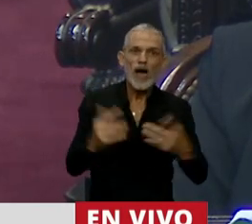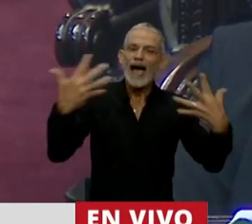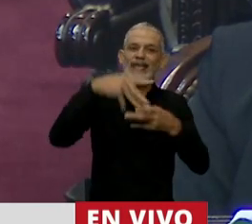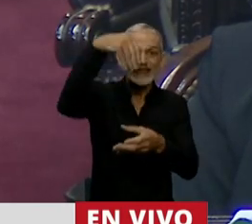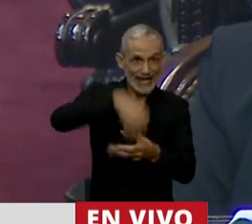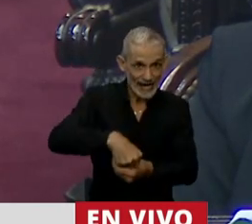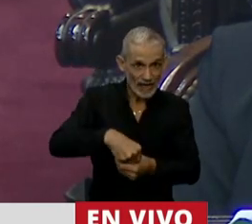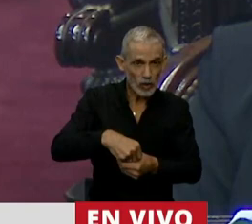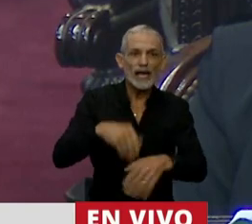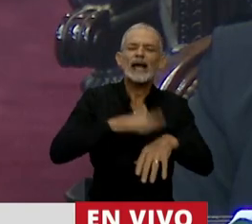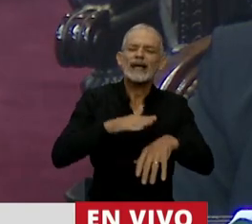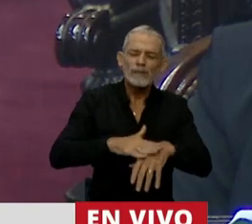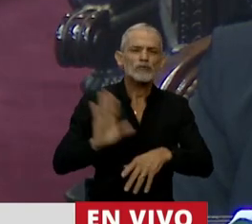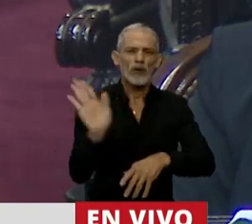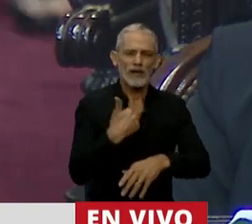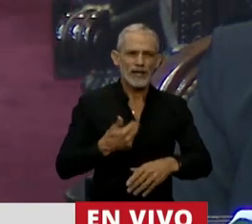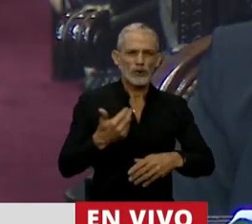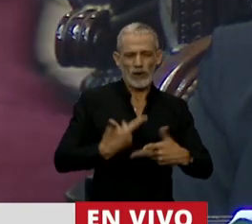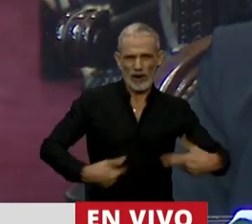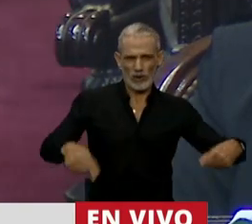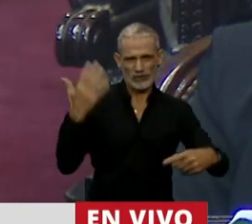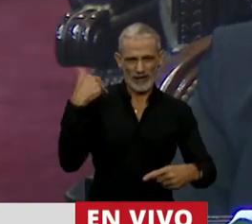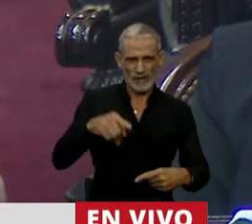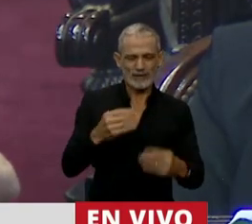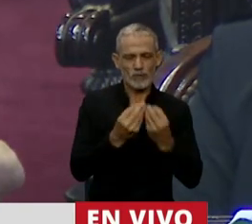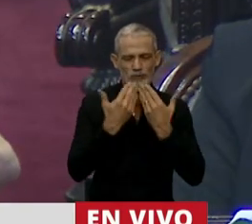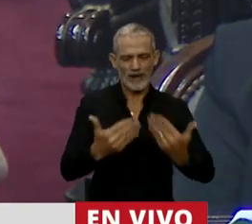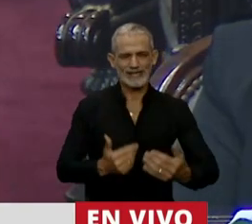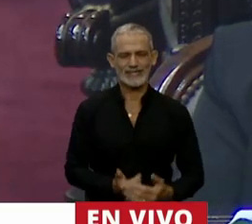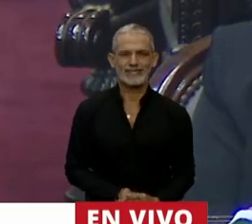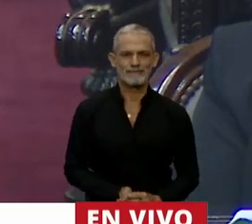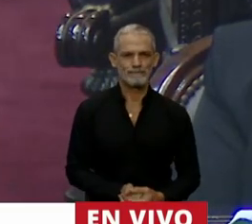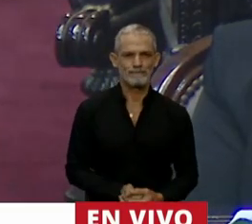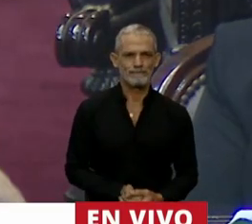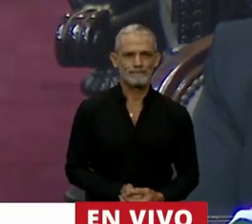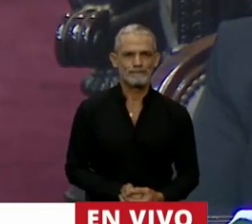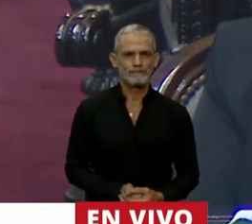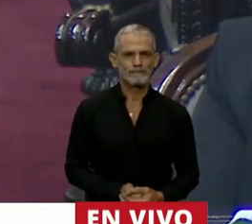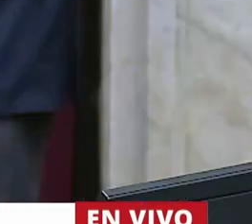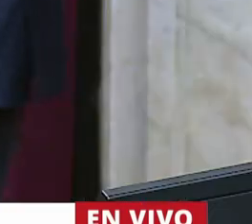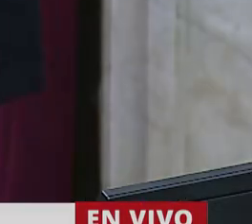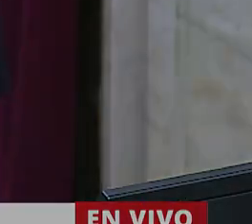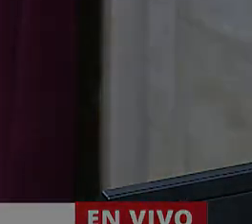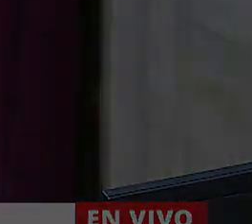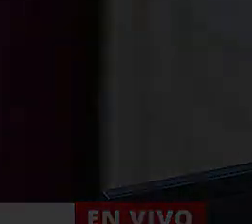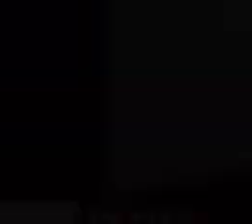honesta y que se haga cargo de sus prácticas milenarias. Muchas gracias, señor Presidente. Gracias, diputada Mónica Macha.